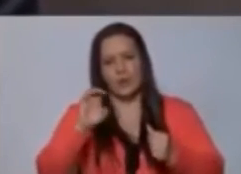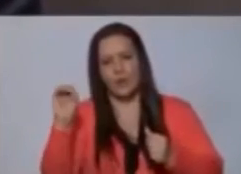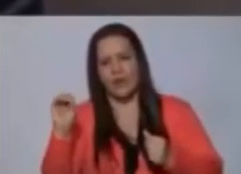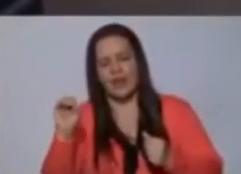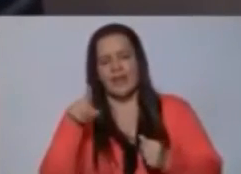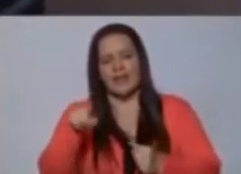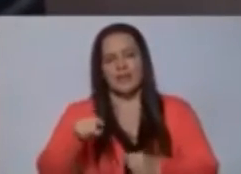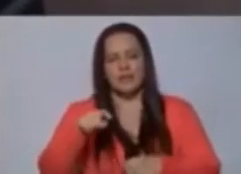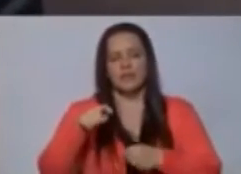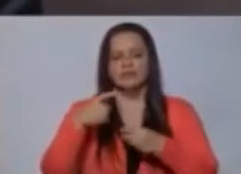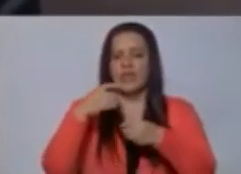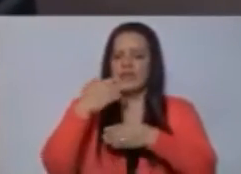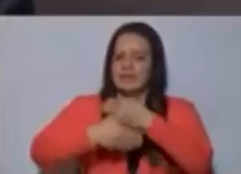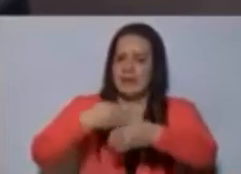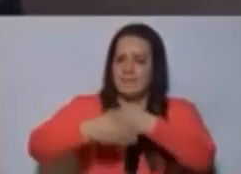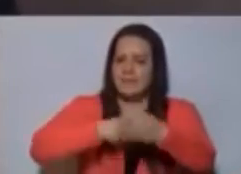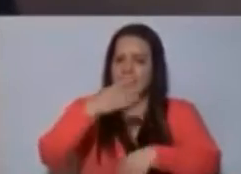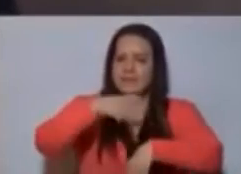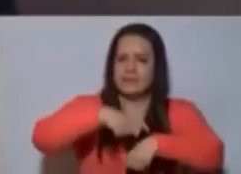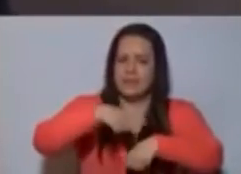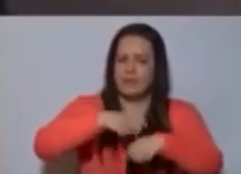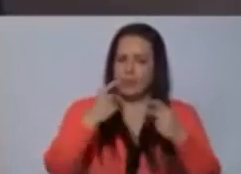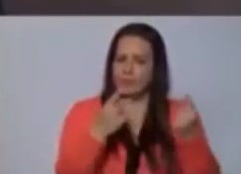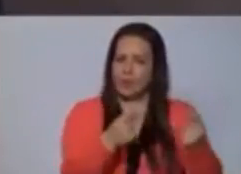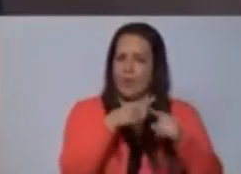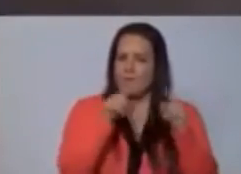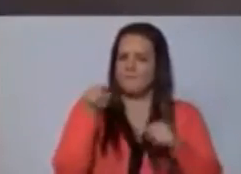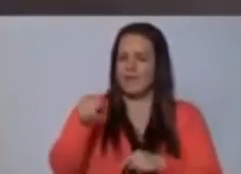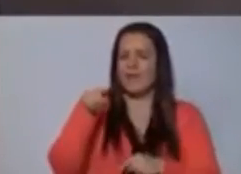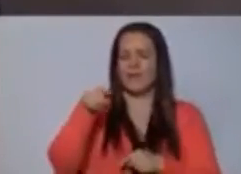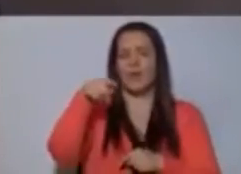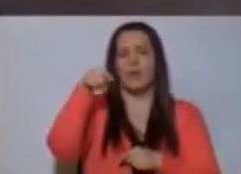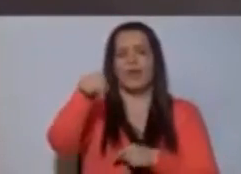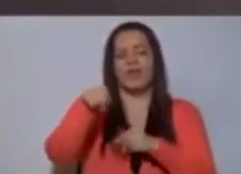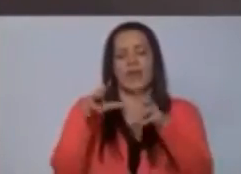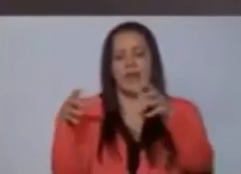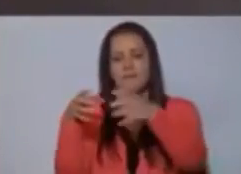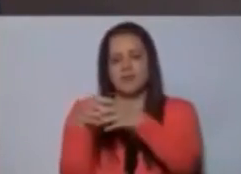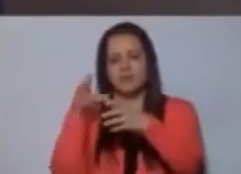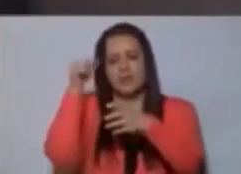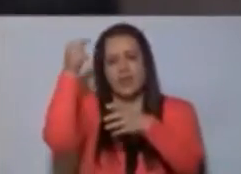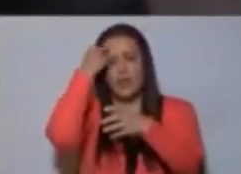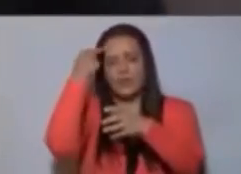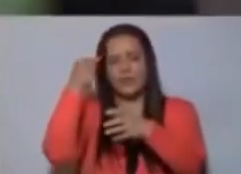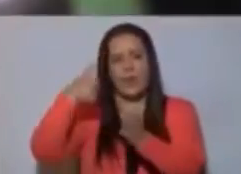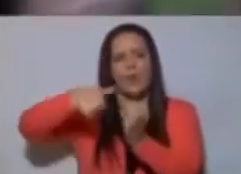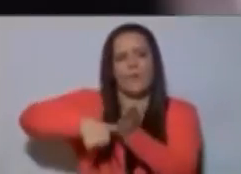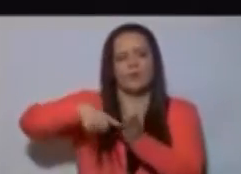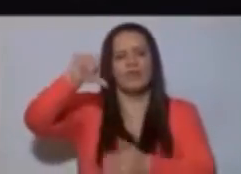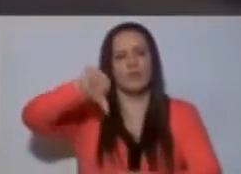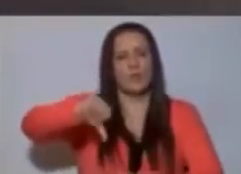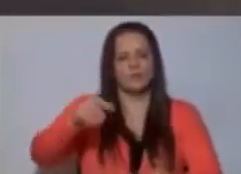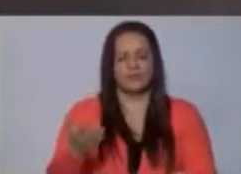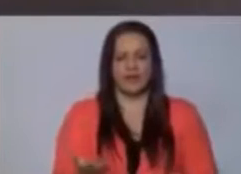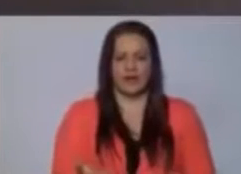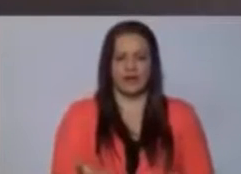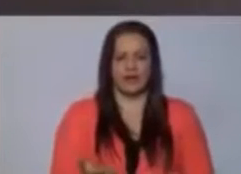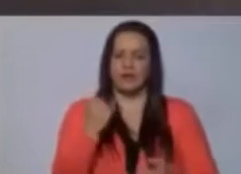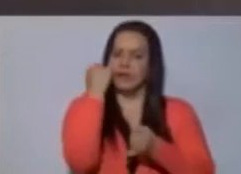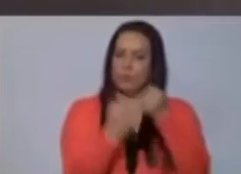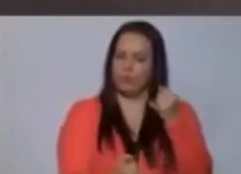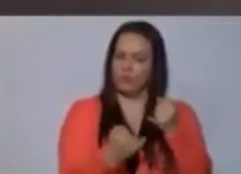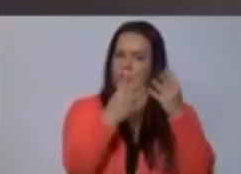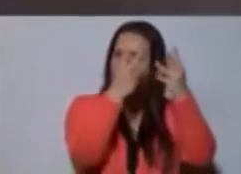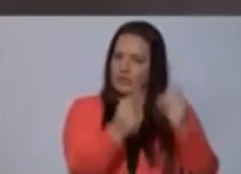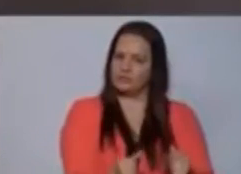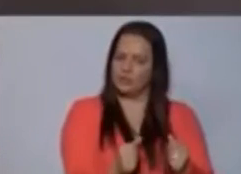tramita en tiempo récord y la fracción de gobierno se da el tupé de votar en contra el último